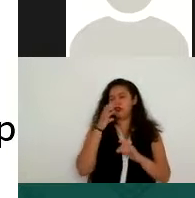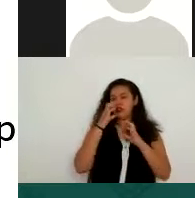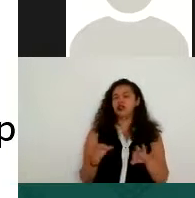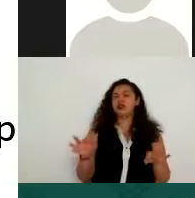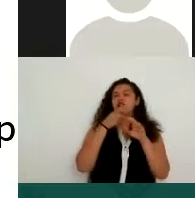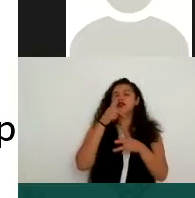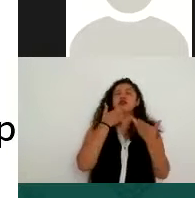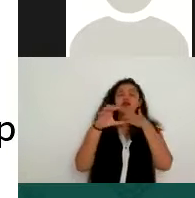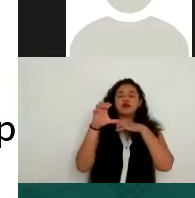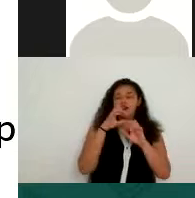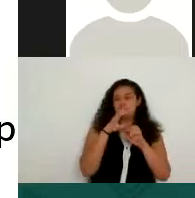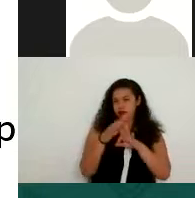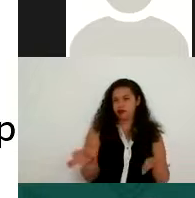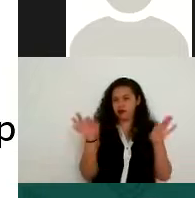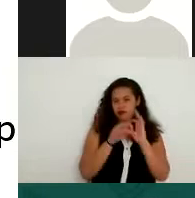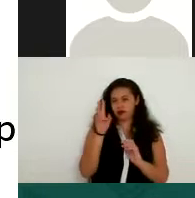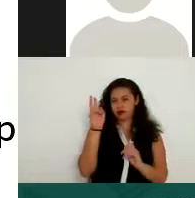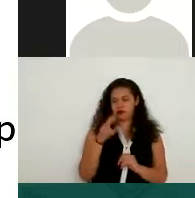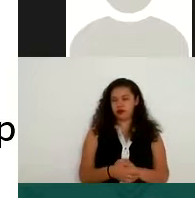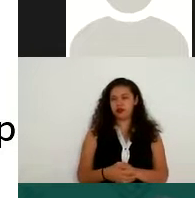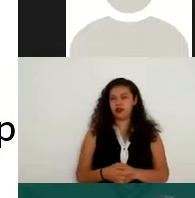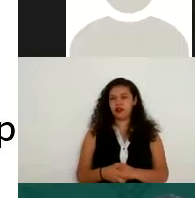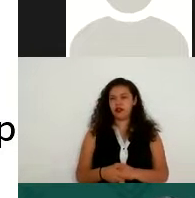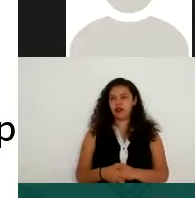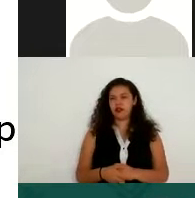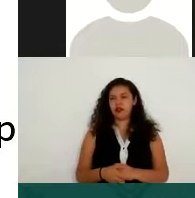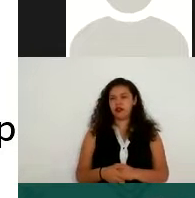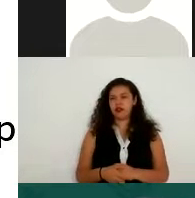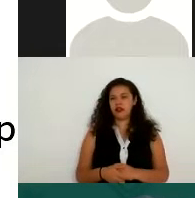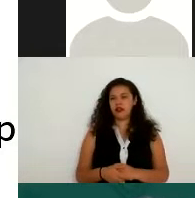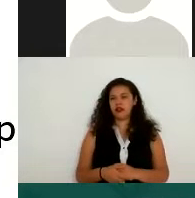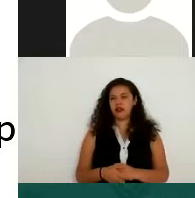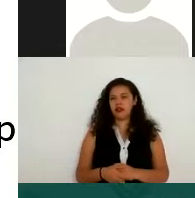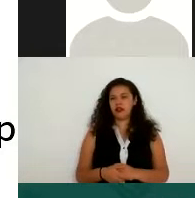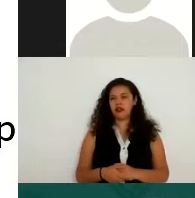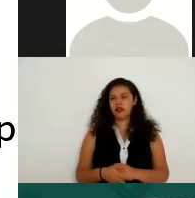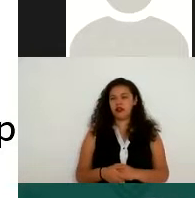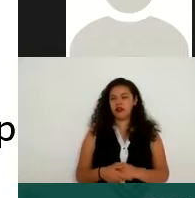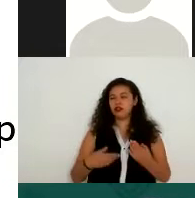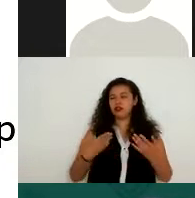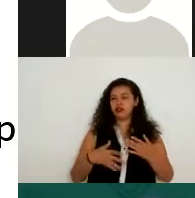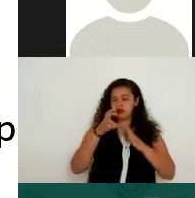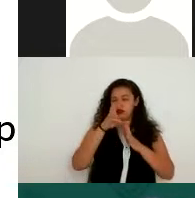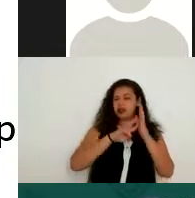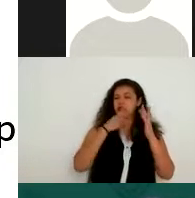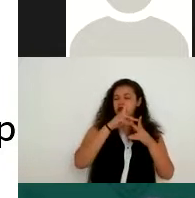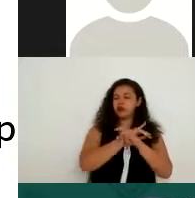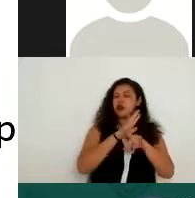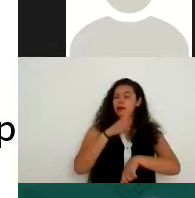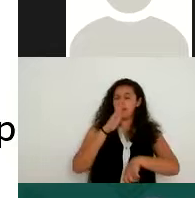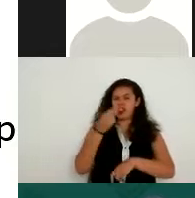justo, ¿no? En este tema del currículum hay quienes dan más información de la que, digamos, los